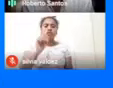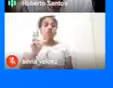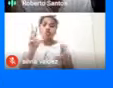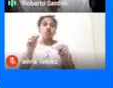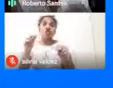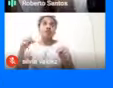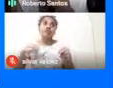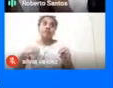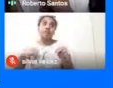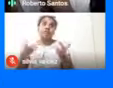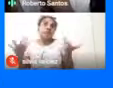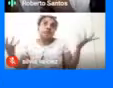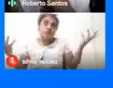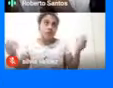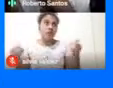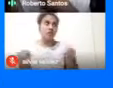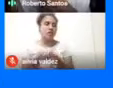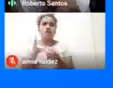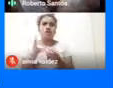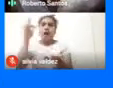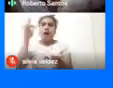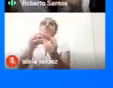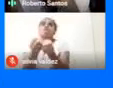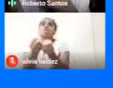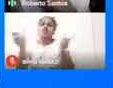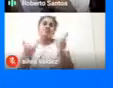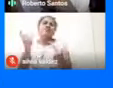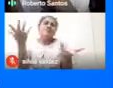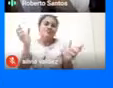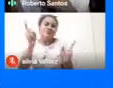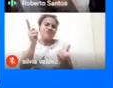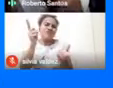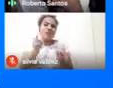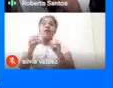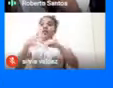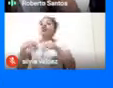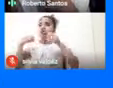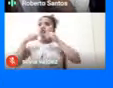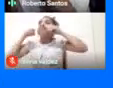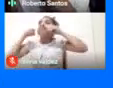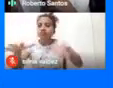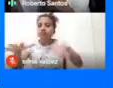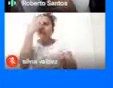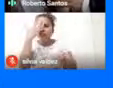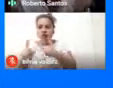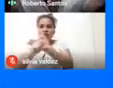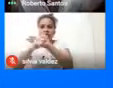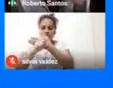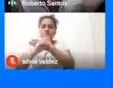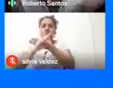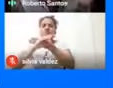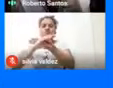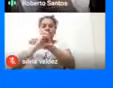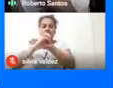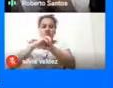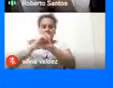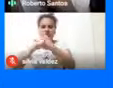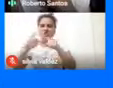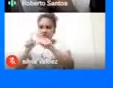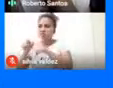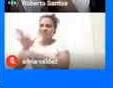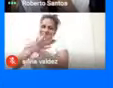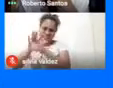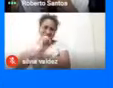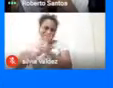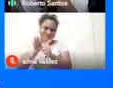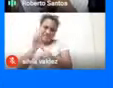tuvo tanta No acudió tanta gente Porque incluso por redes Nosotros habíamos advertido Que era preferible Por toda la situación Que se está